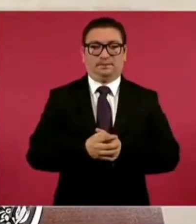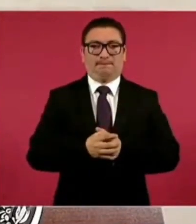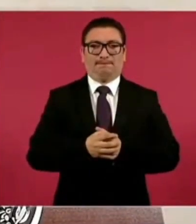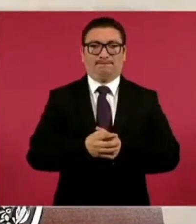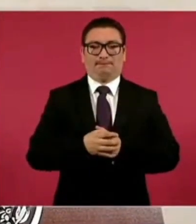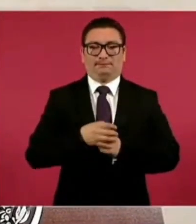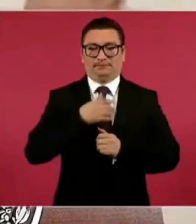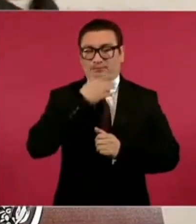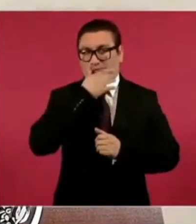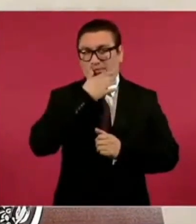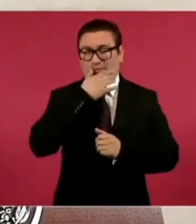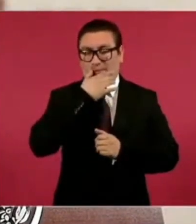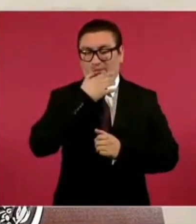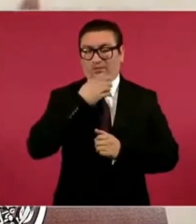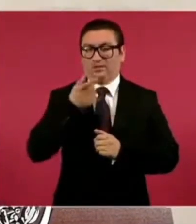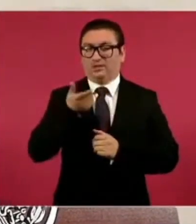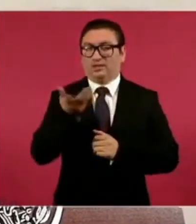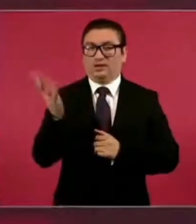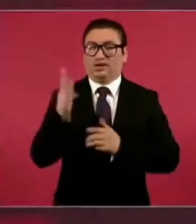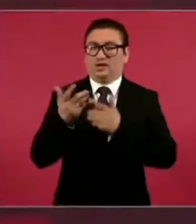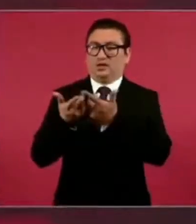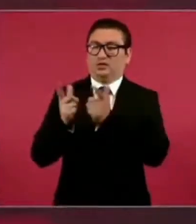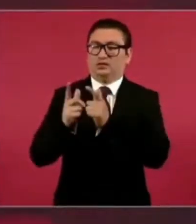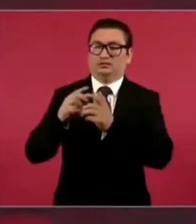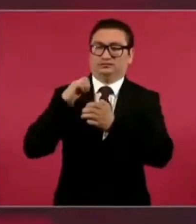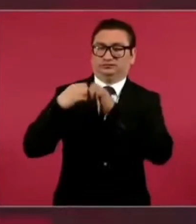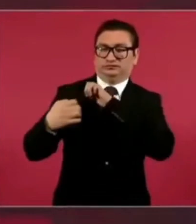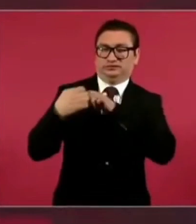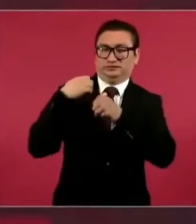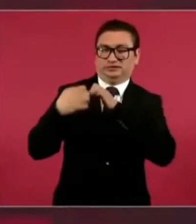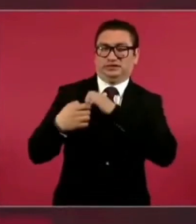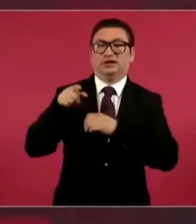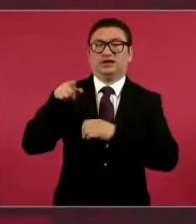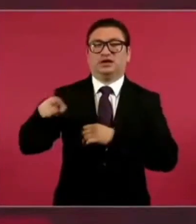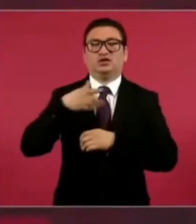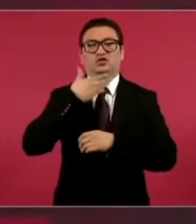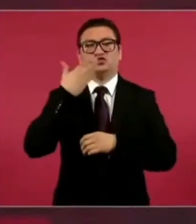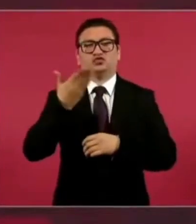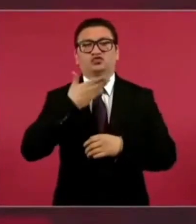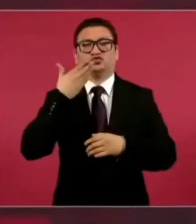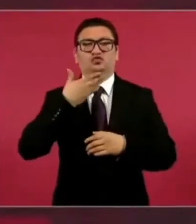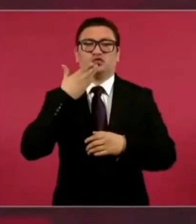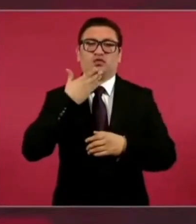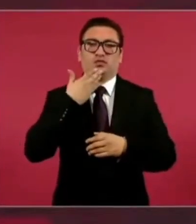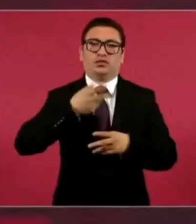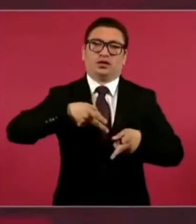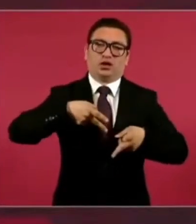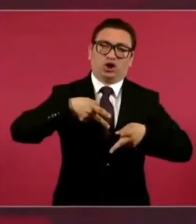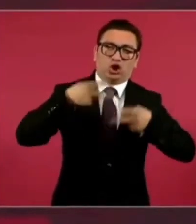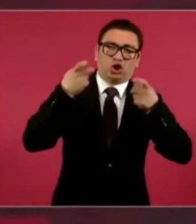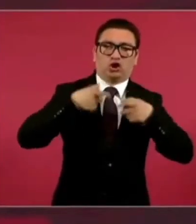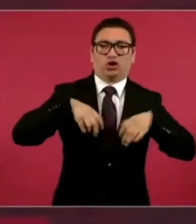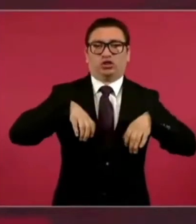Nuestros adversarios se dedicaban a robar, a saquear